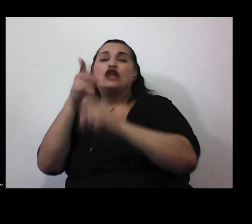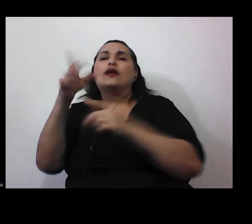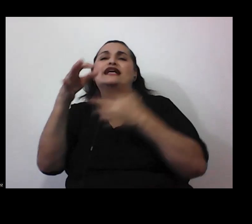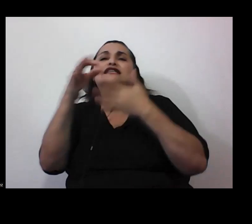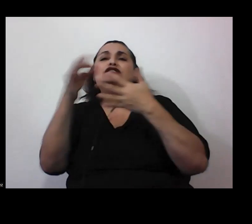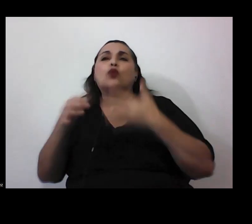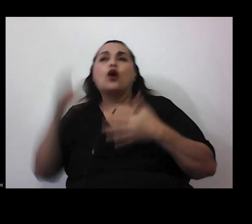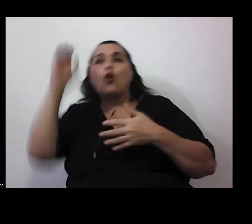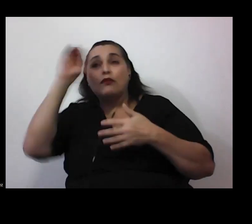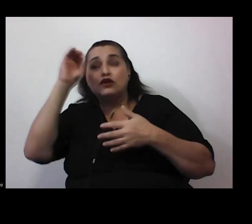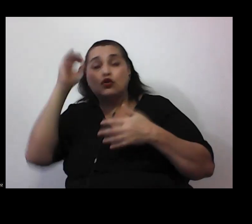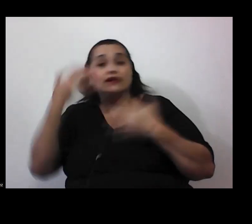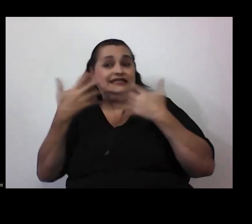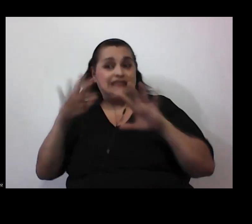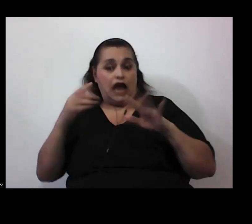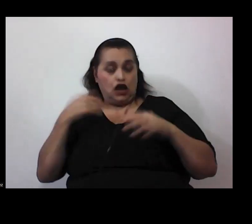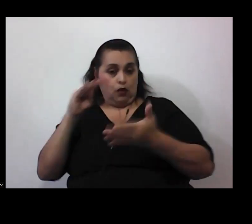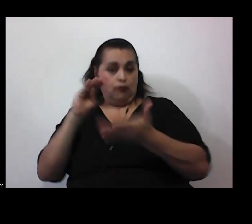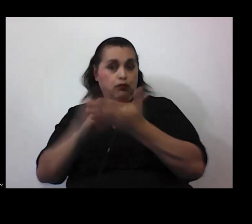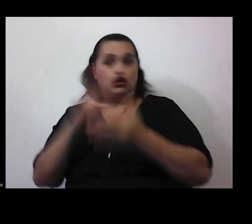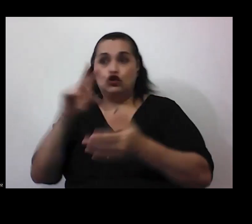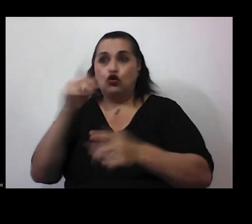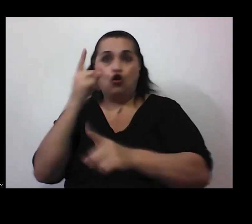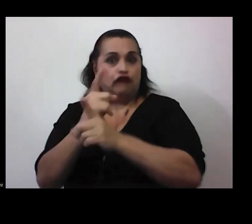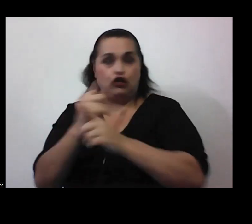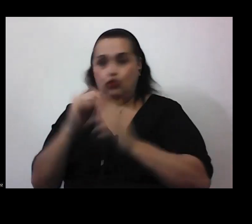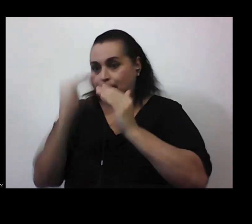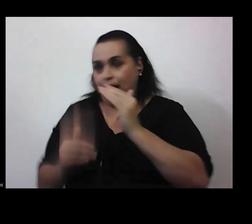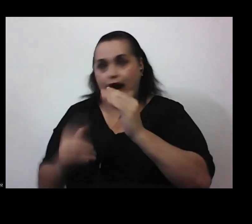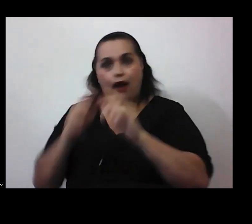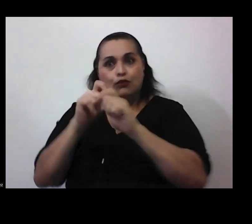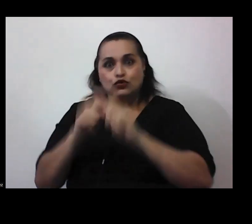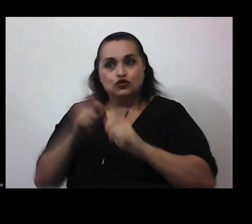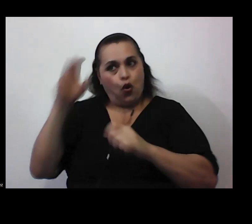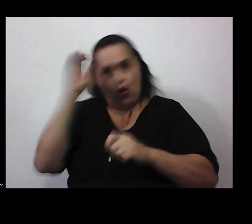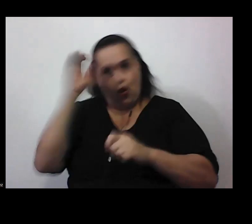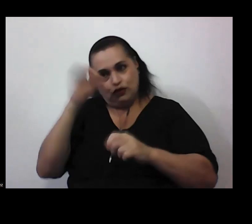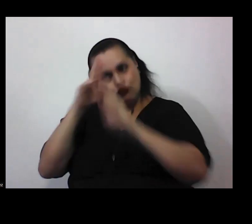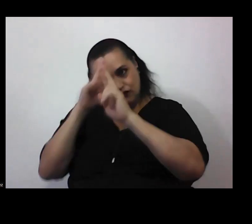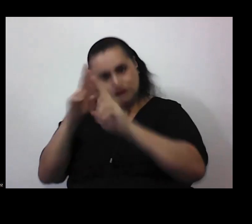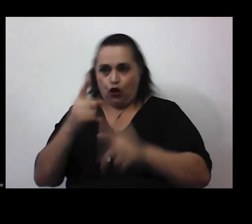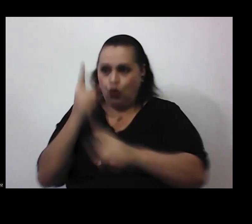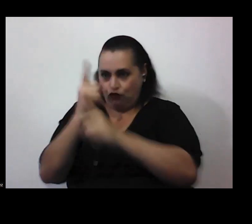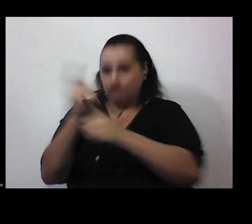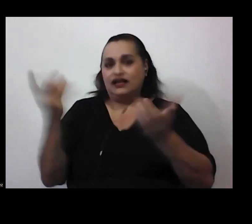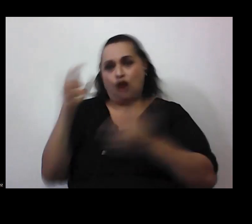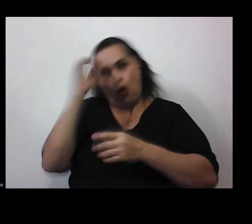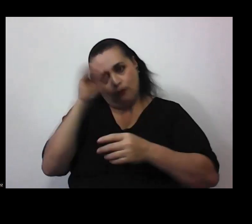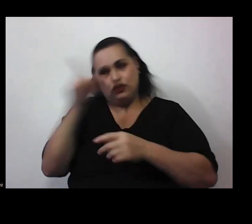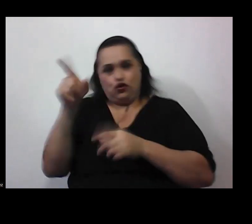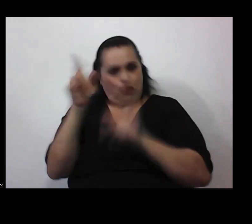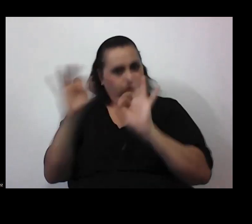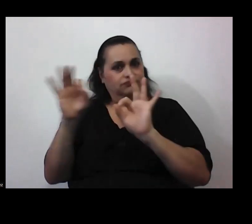qué opina? ya no se lo puedo poner incorrecto no le puedo bajar puntos porque de y es su opinión y se la tengo que poner correcta porque la opinión es la opinión